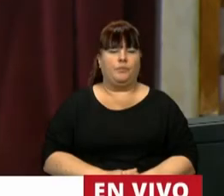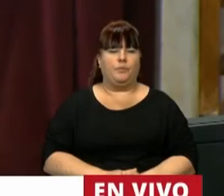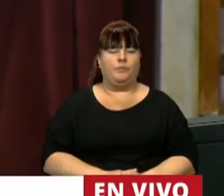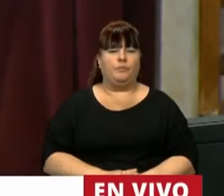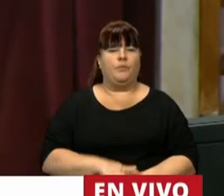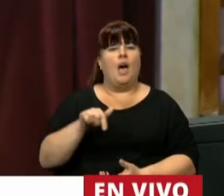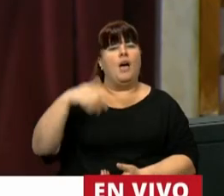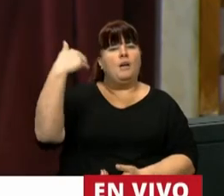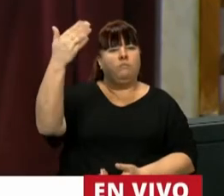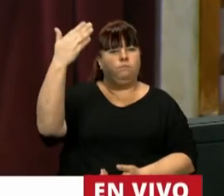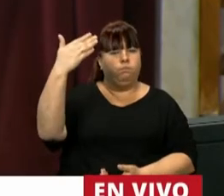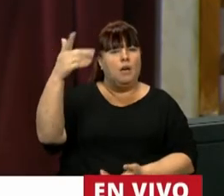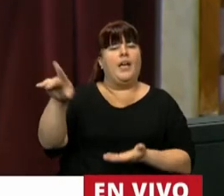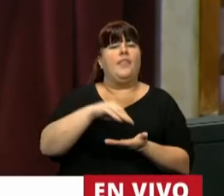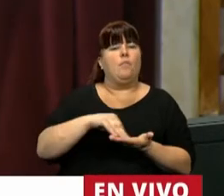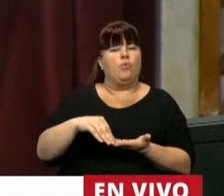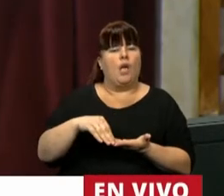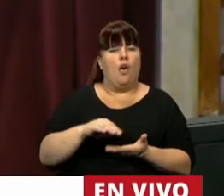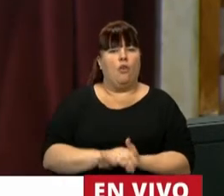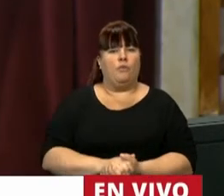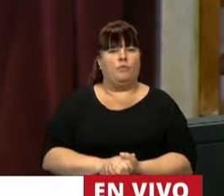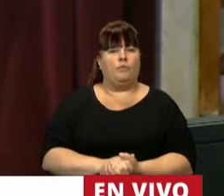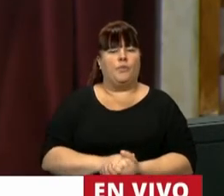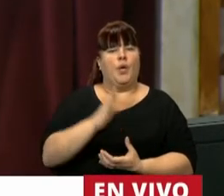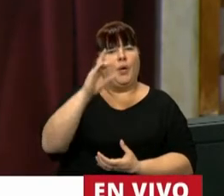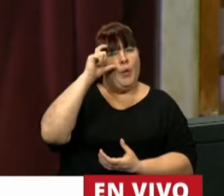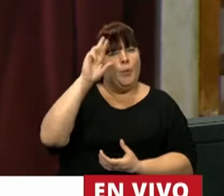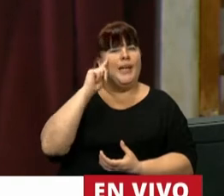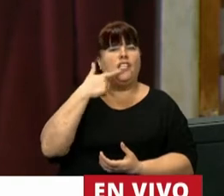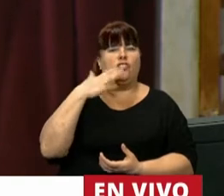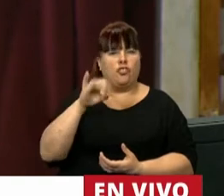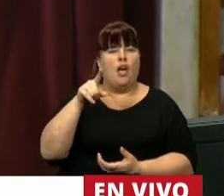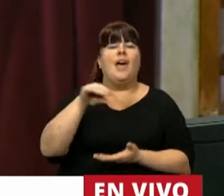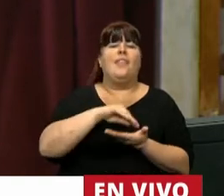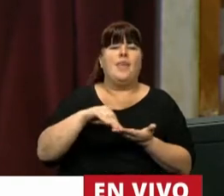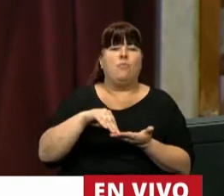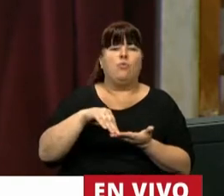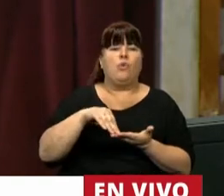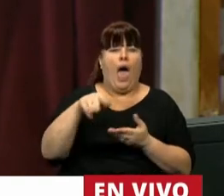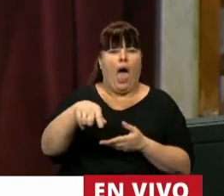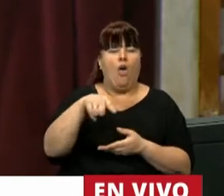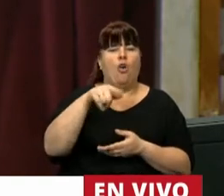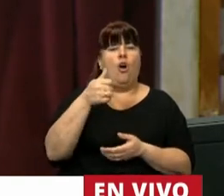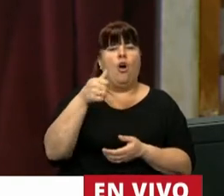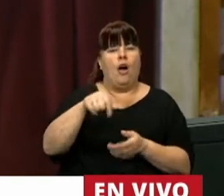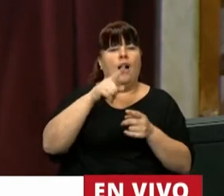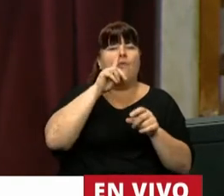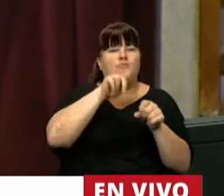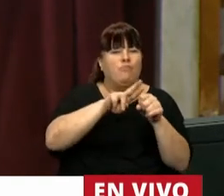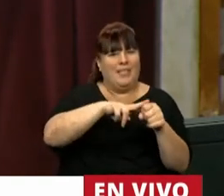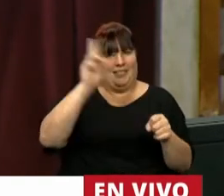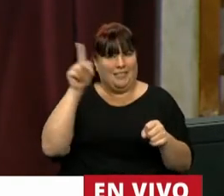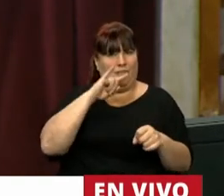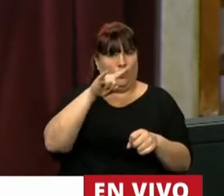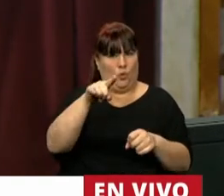Tiene la palabra el diputado Hernán Berizó. Ahí, diputado, le va a aparecer para que usted se desmutee